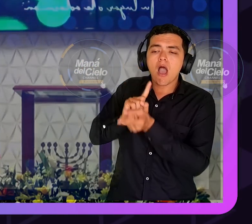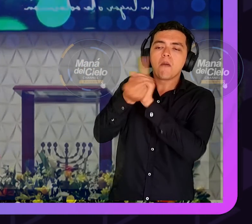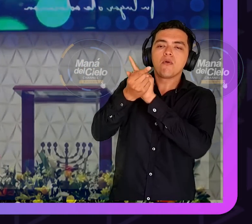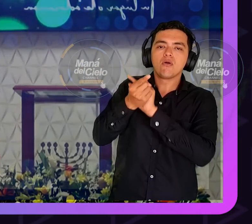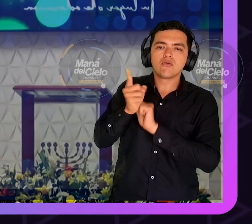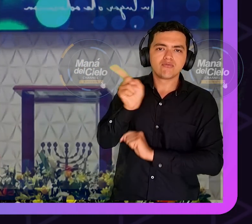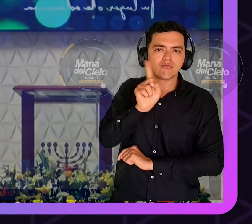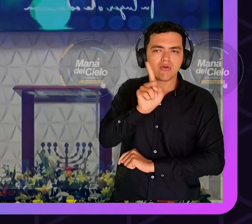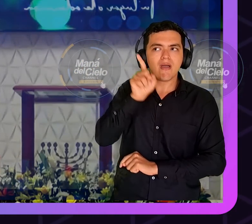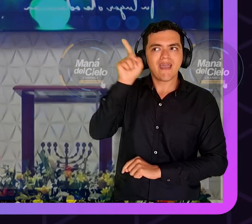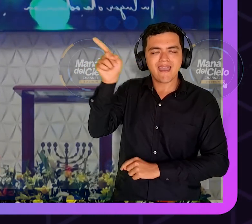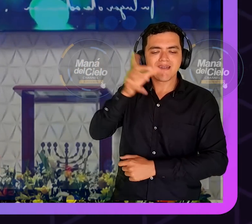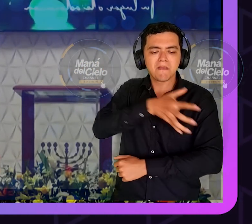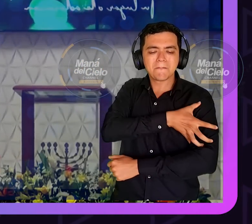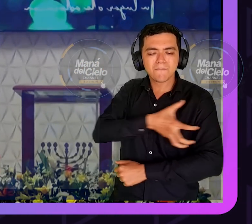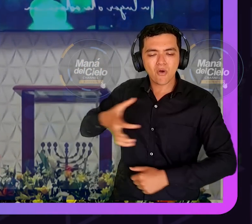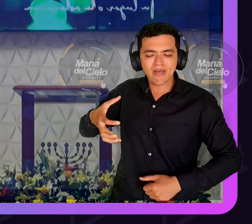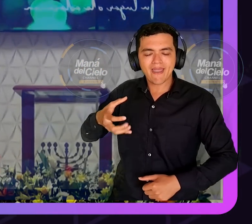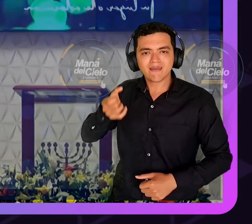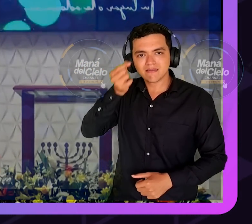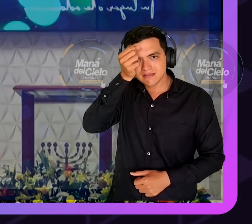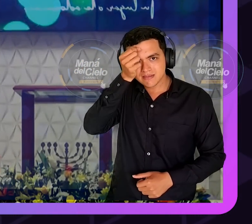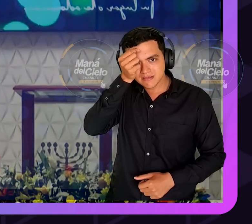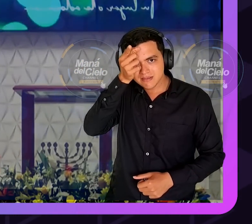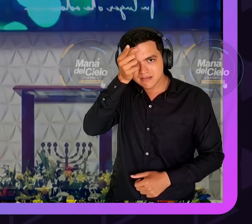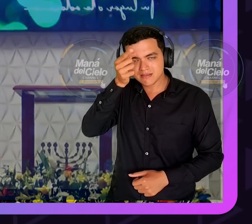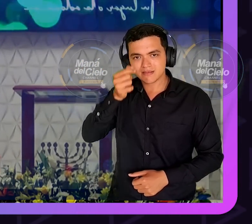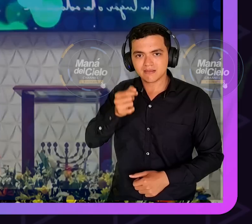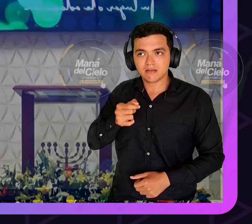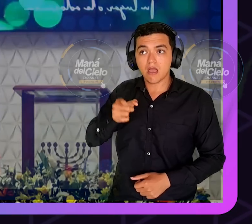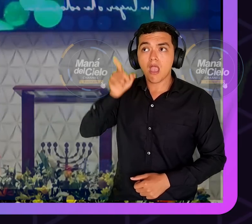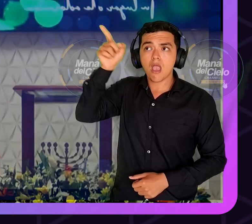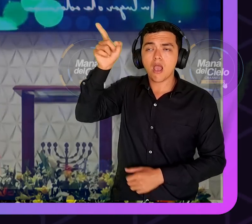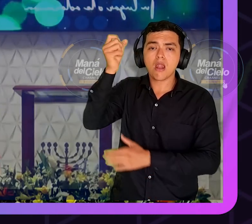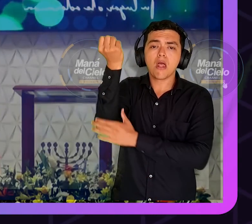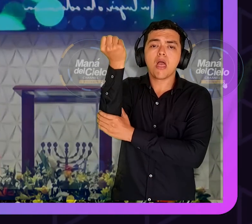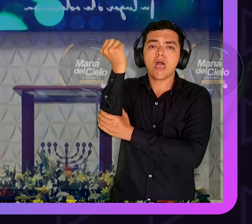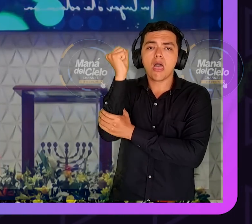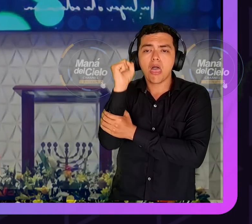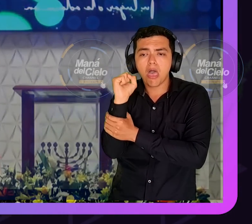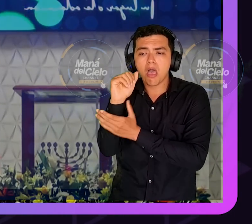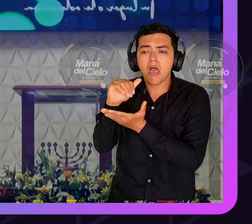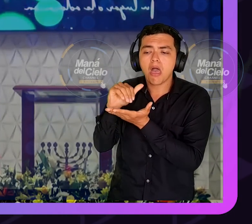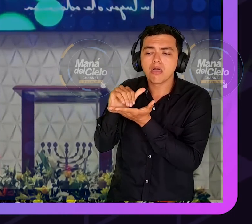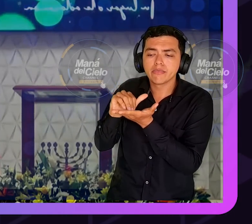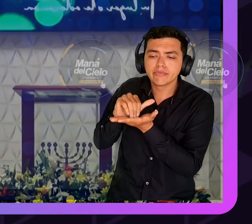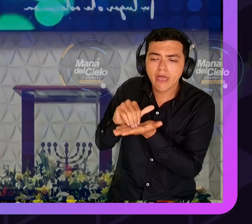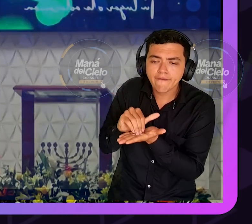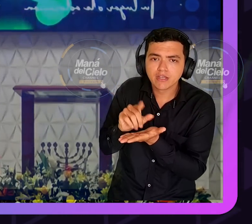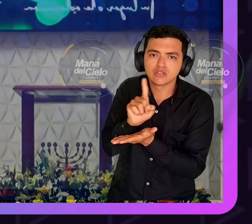esto no es que el reglamento diga yo ya estoy en un soberretiro ni reglamento ni nada más allá del bien y del mal